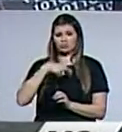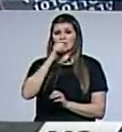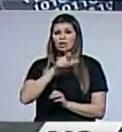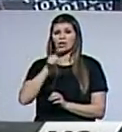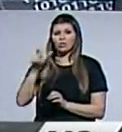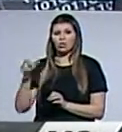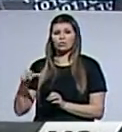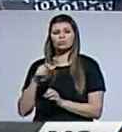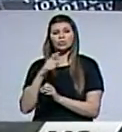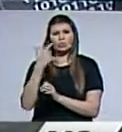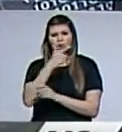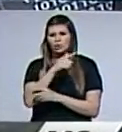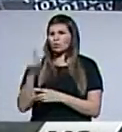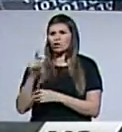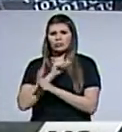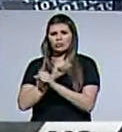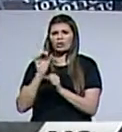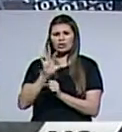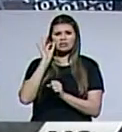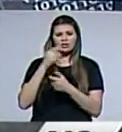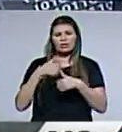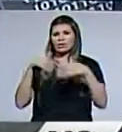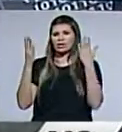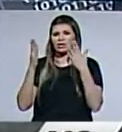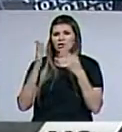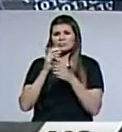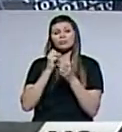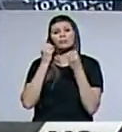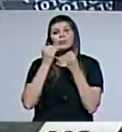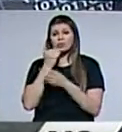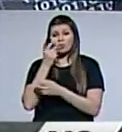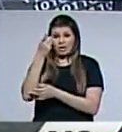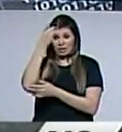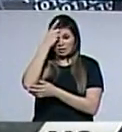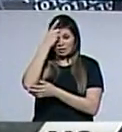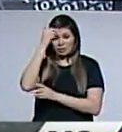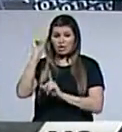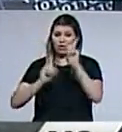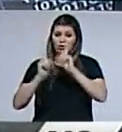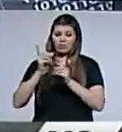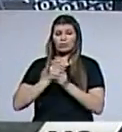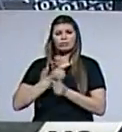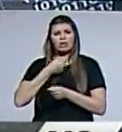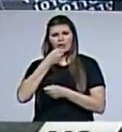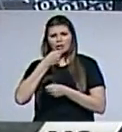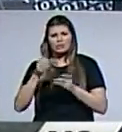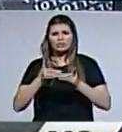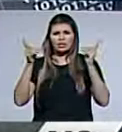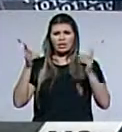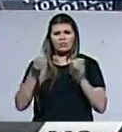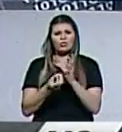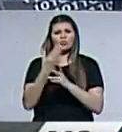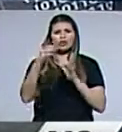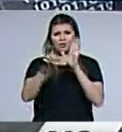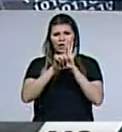no tienen la opción de decidir por ellos mismos. En Alemania, algunos medios de prensa están calificando a esta nueva ley